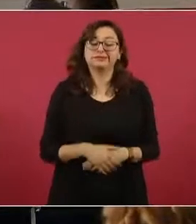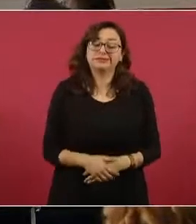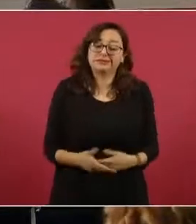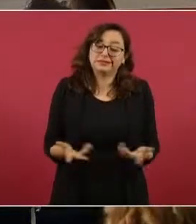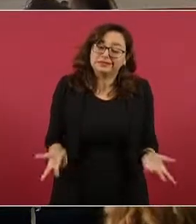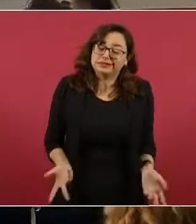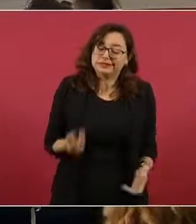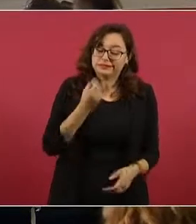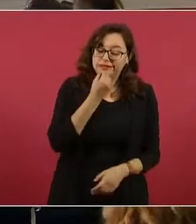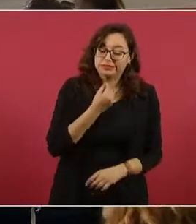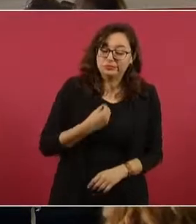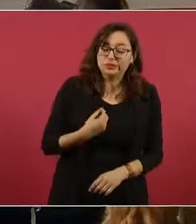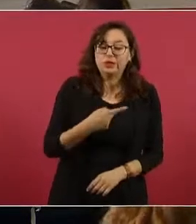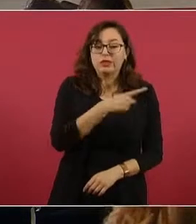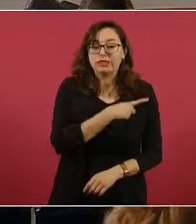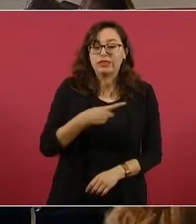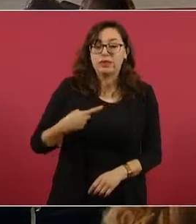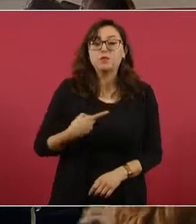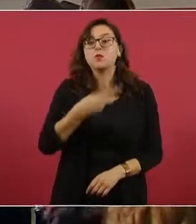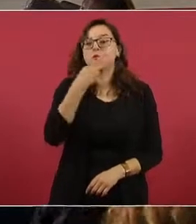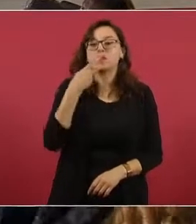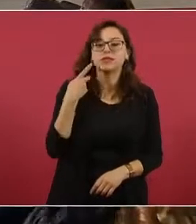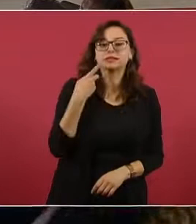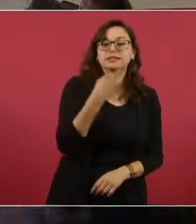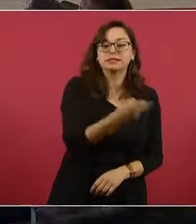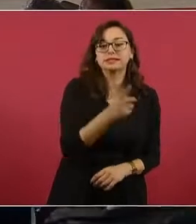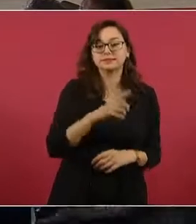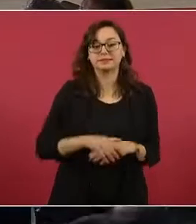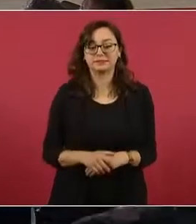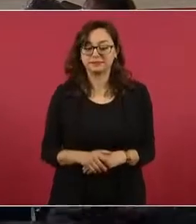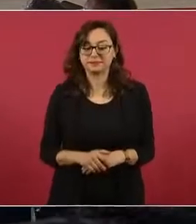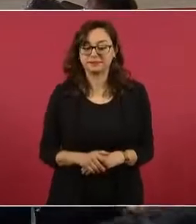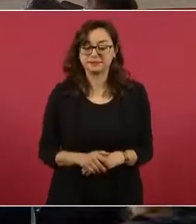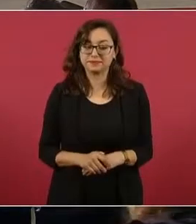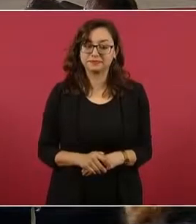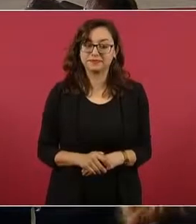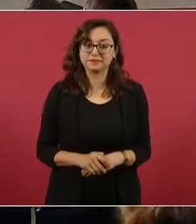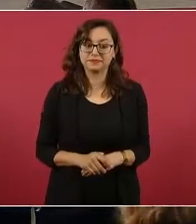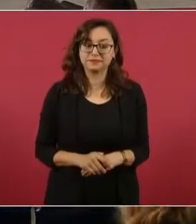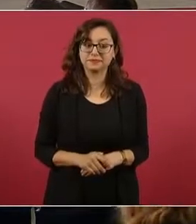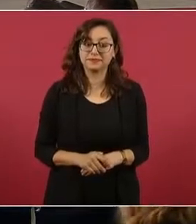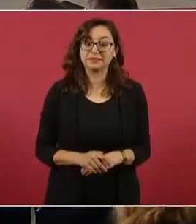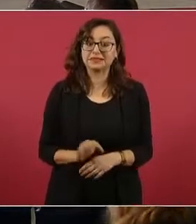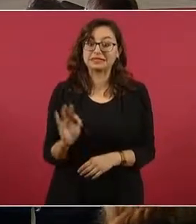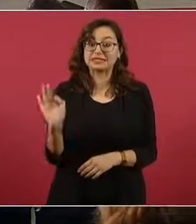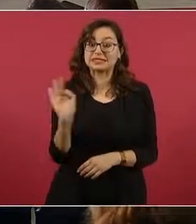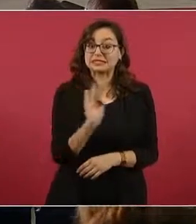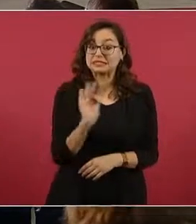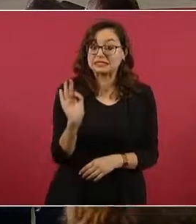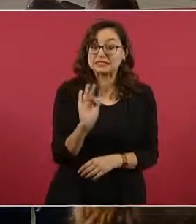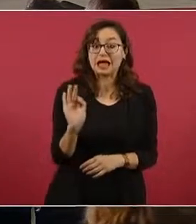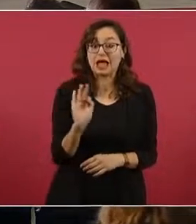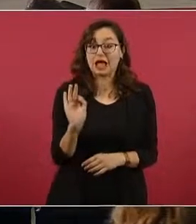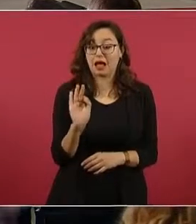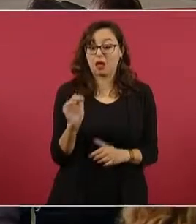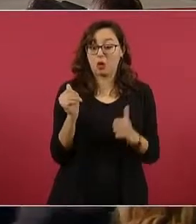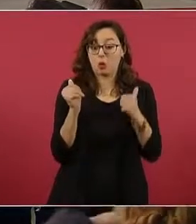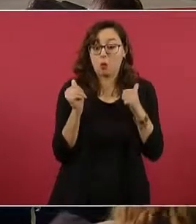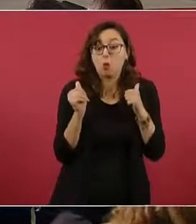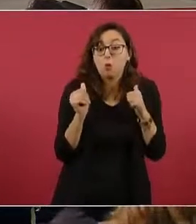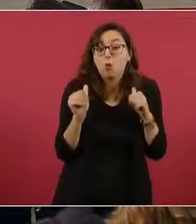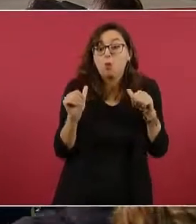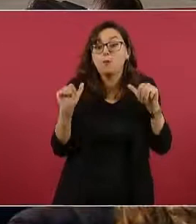que era muy probable que si ellos hubiesen